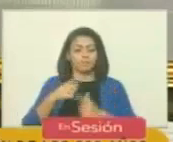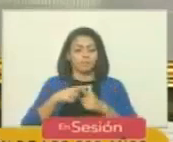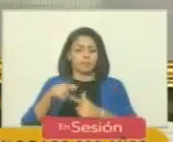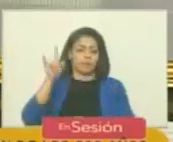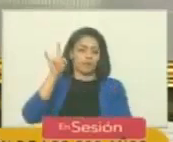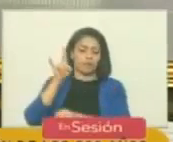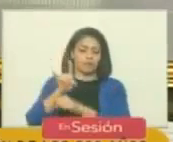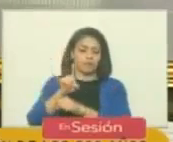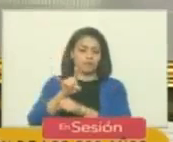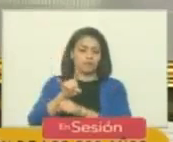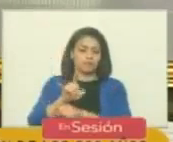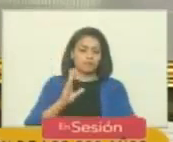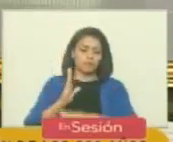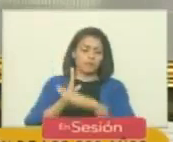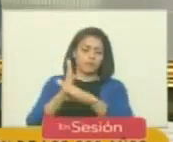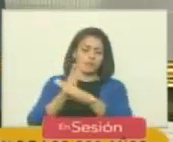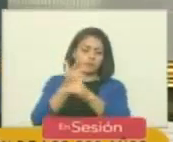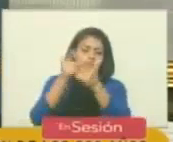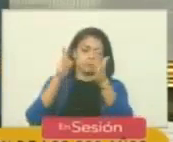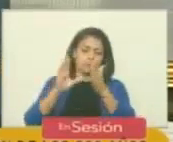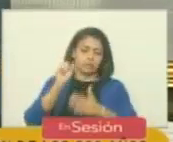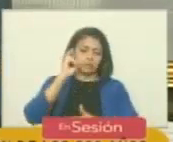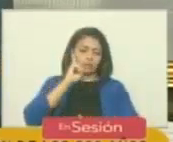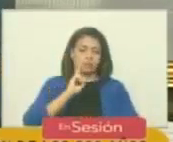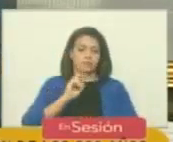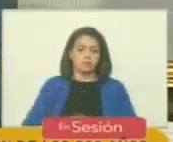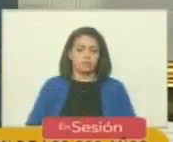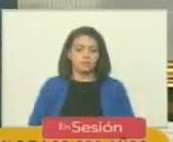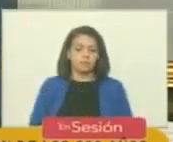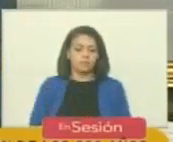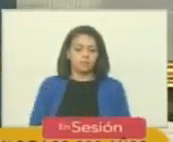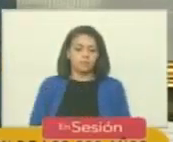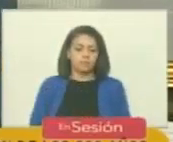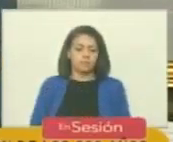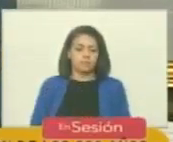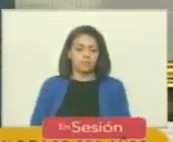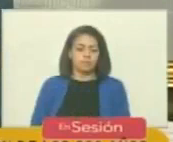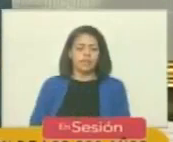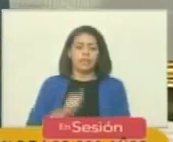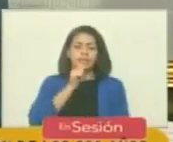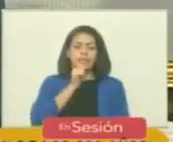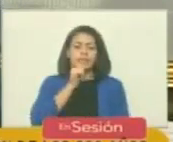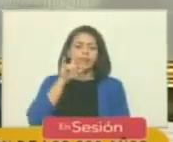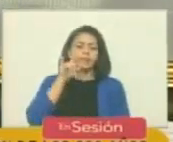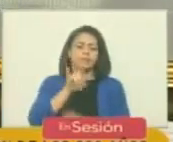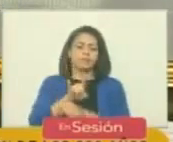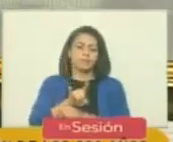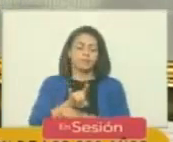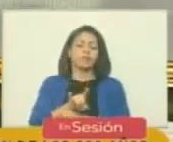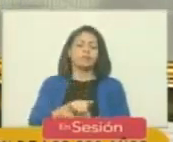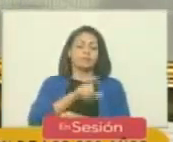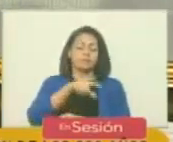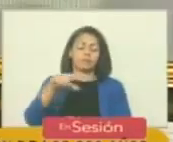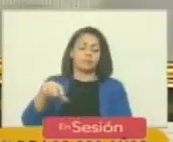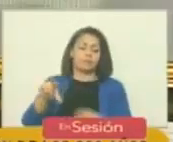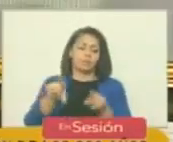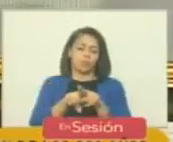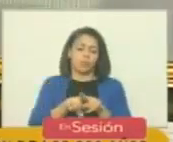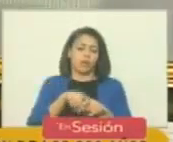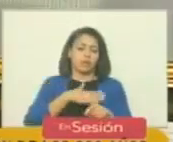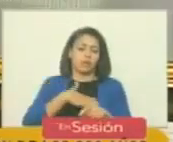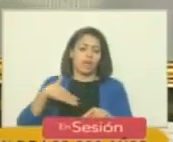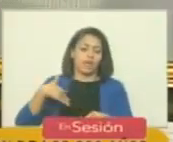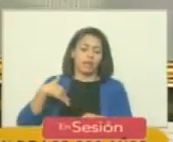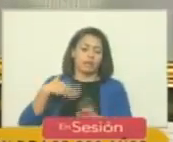traición contra el libertador Simón Bolívar y quienes los traidores los oligarcas los que